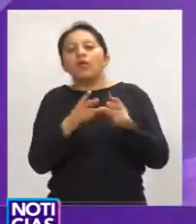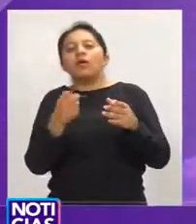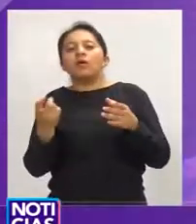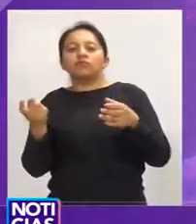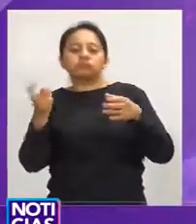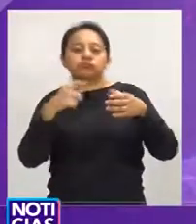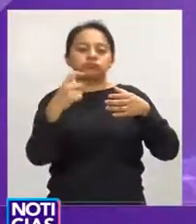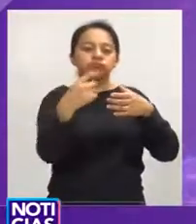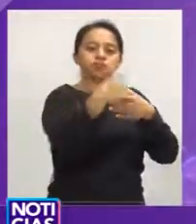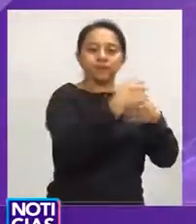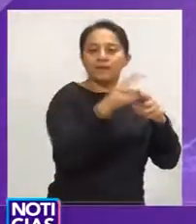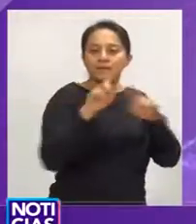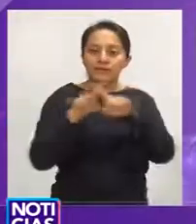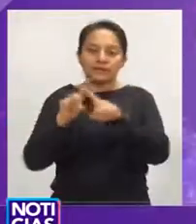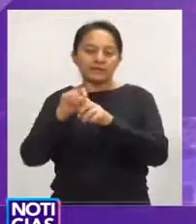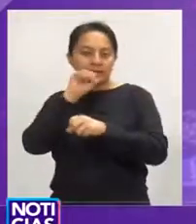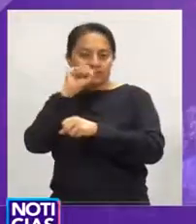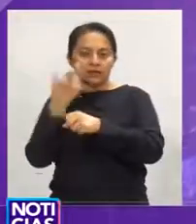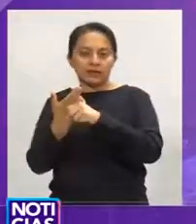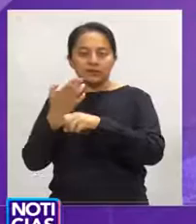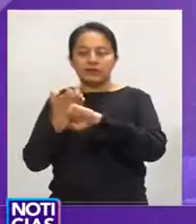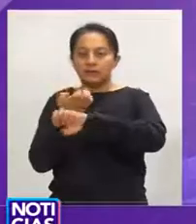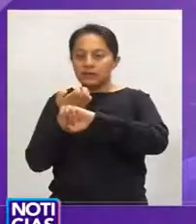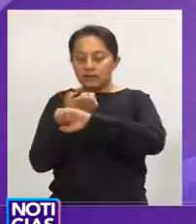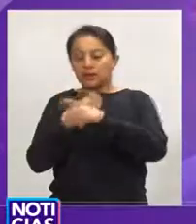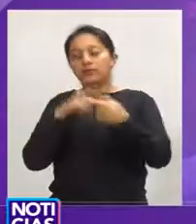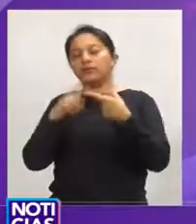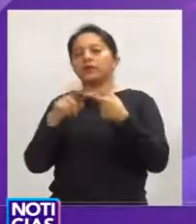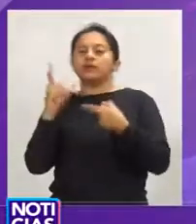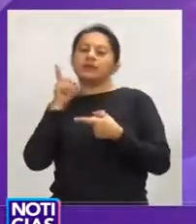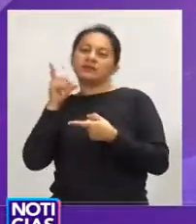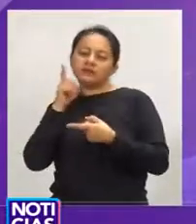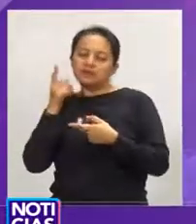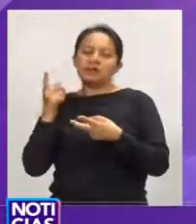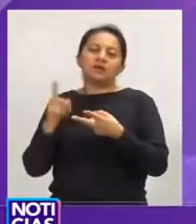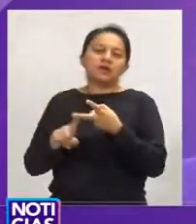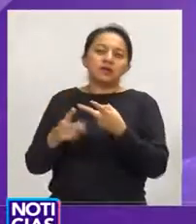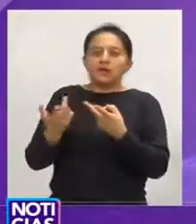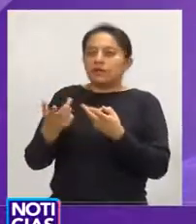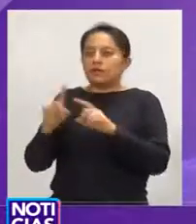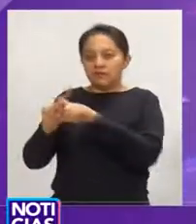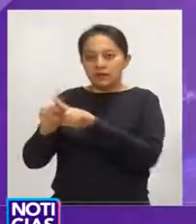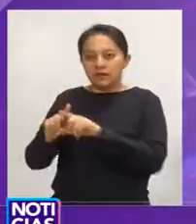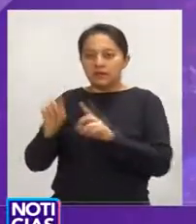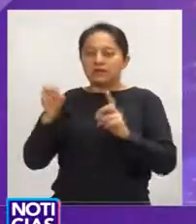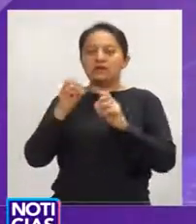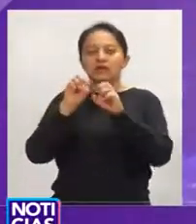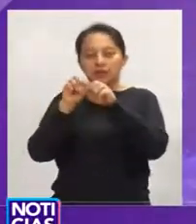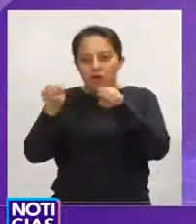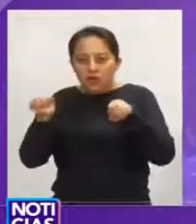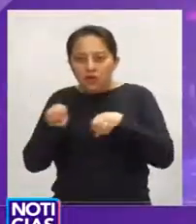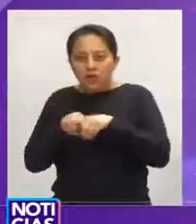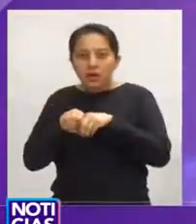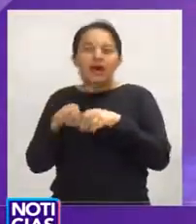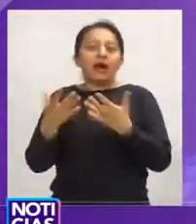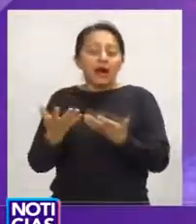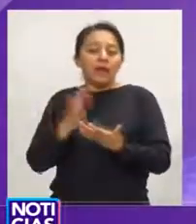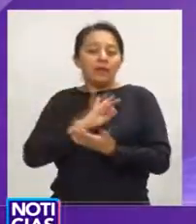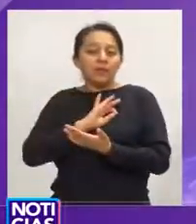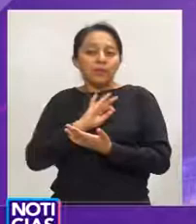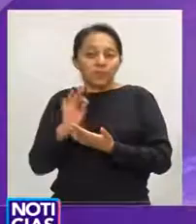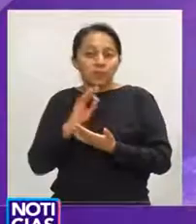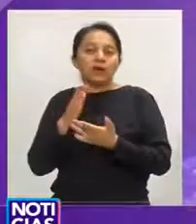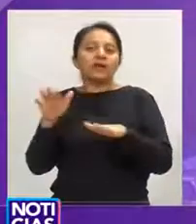secretarías del Estado, del Legislativo y de organismos afines, así como la creación del Instituto de Ecología y Cambio Climático,